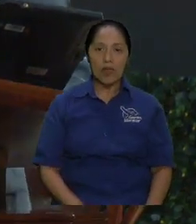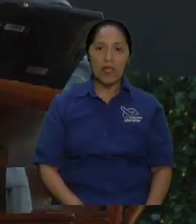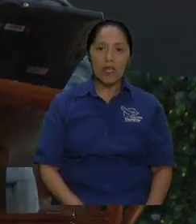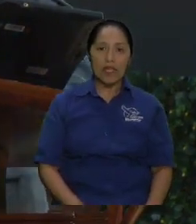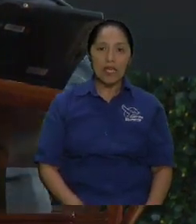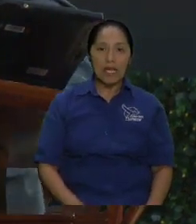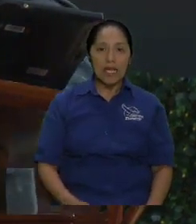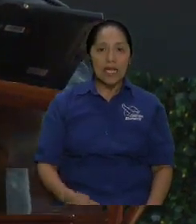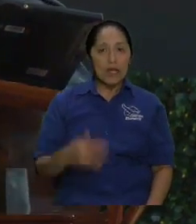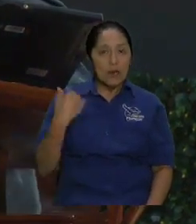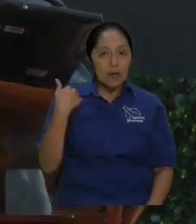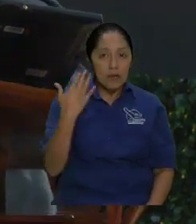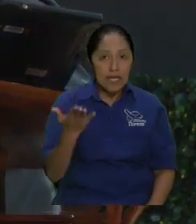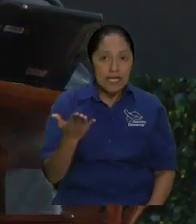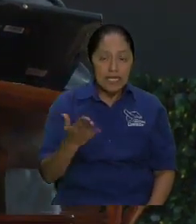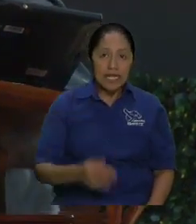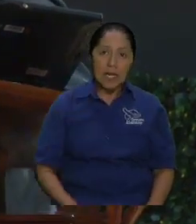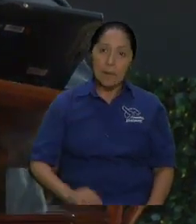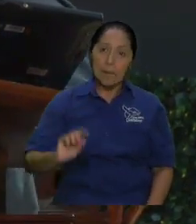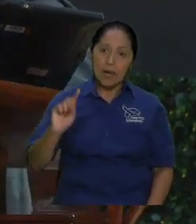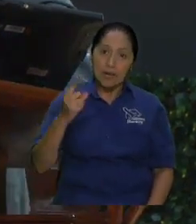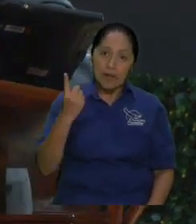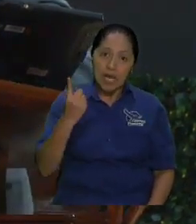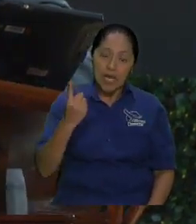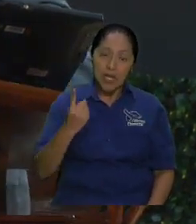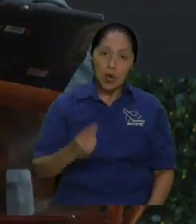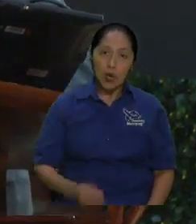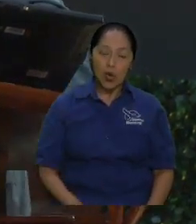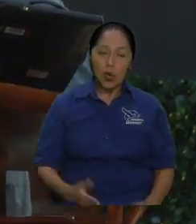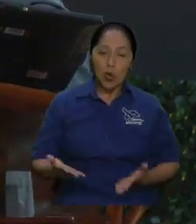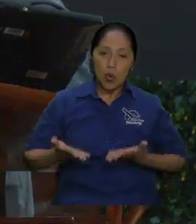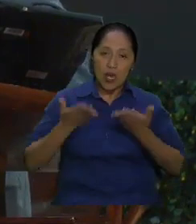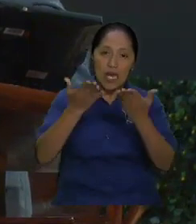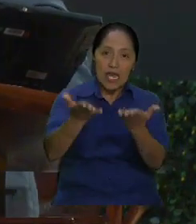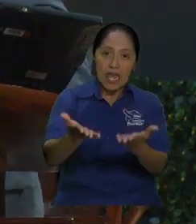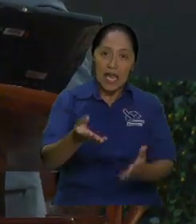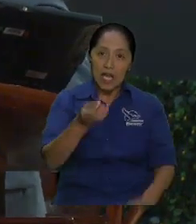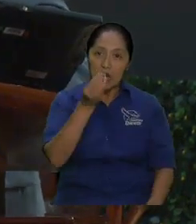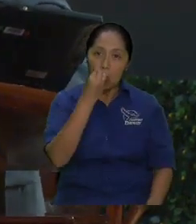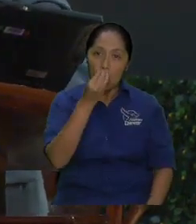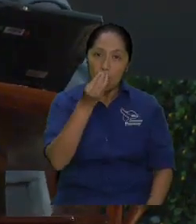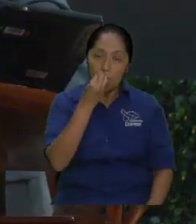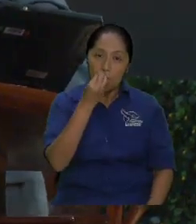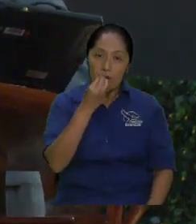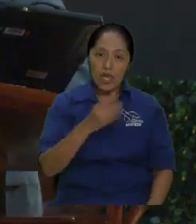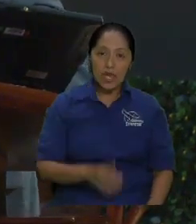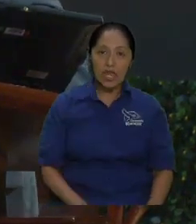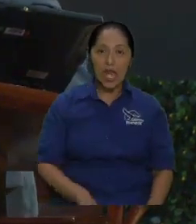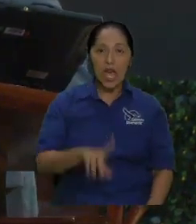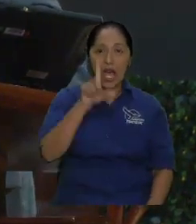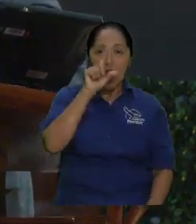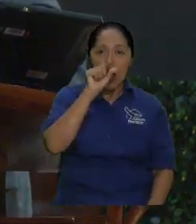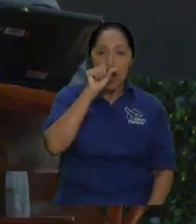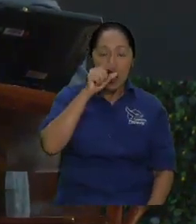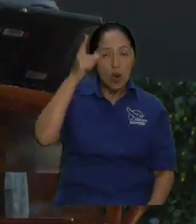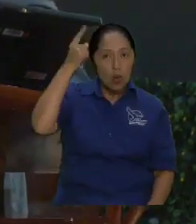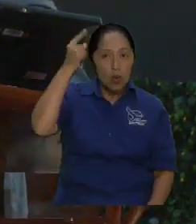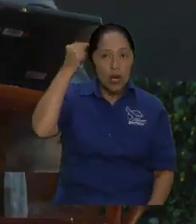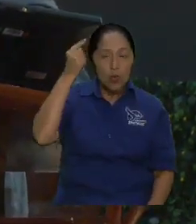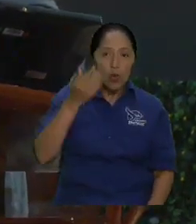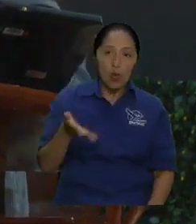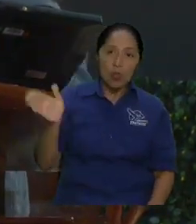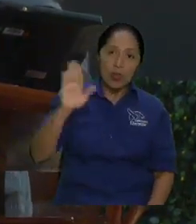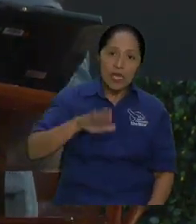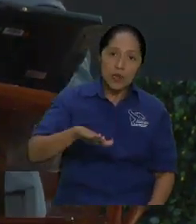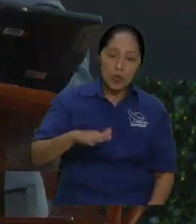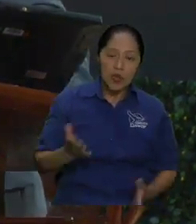al principio era un cuervo, después una viuda, después es un ángel. Antio, lugar santo, lugar santísimo. Entonces, pero le cambiaron en la alimentación,